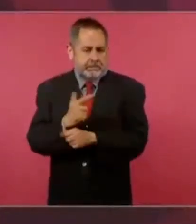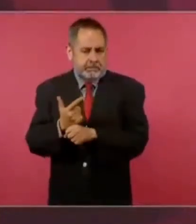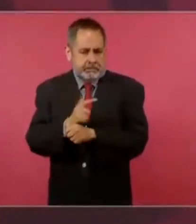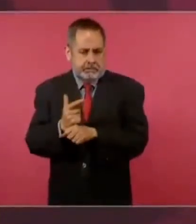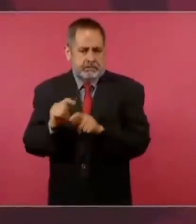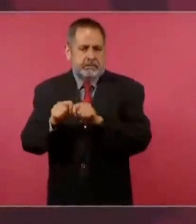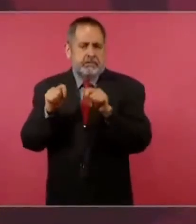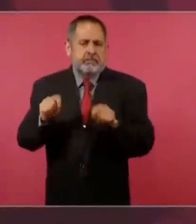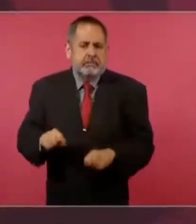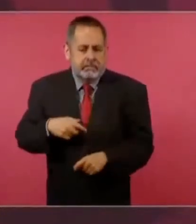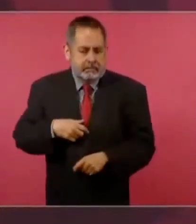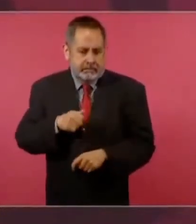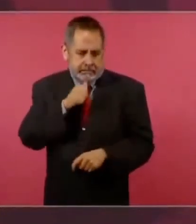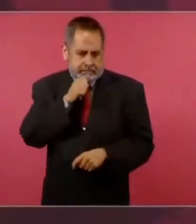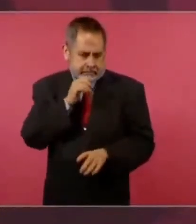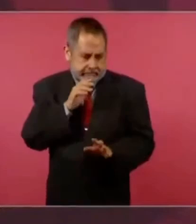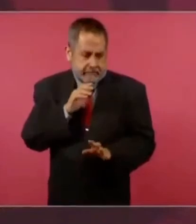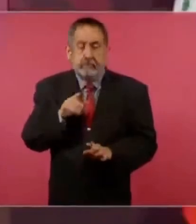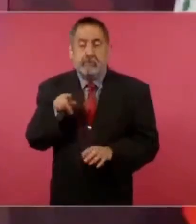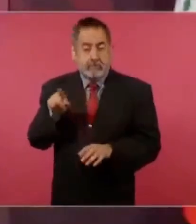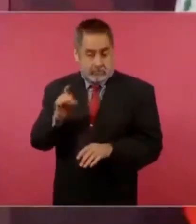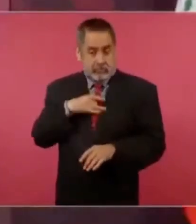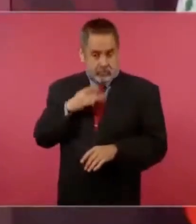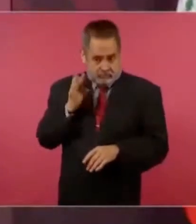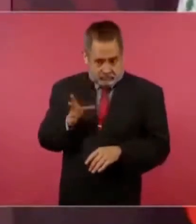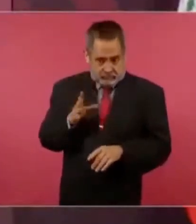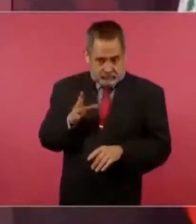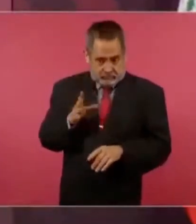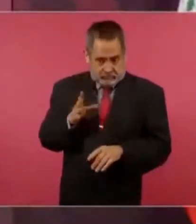ella es doctora,